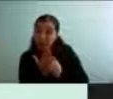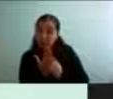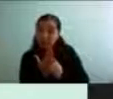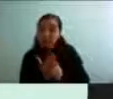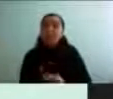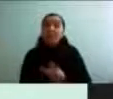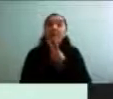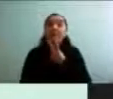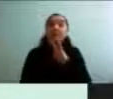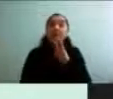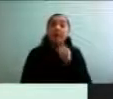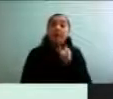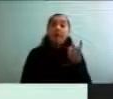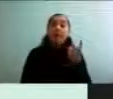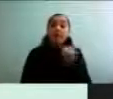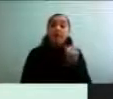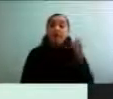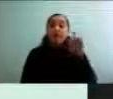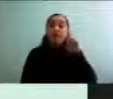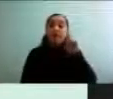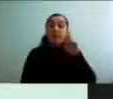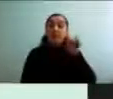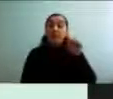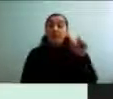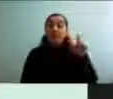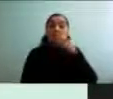compañía, o sea, que fue hecho por Miquel Izquierdo,